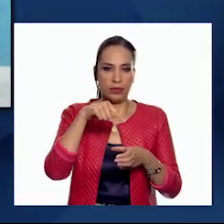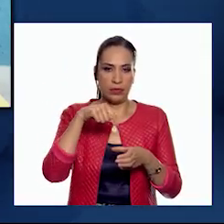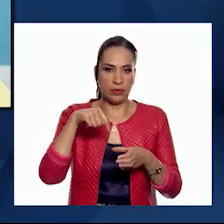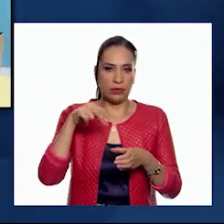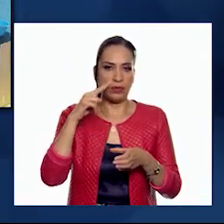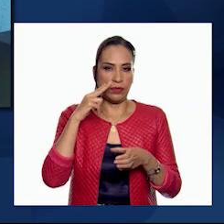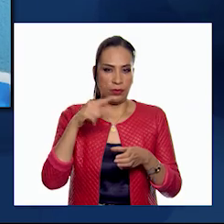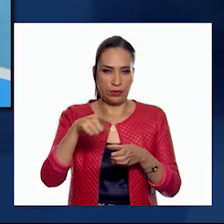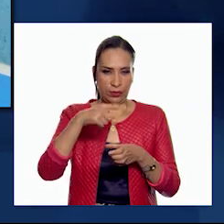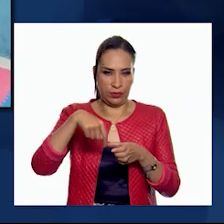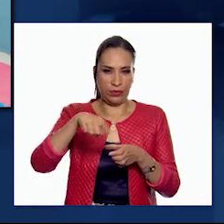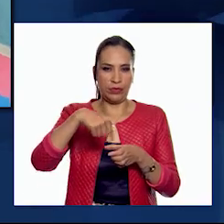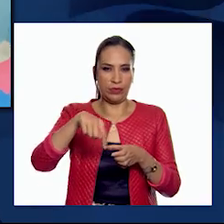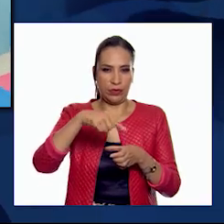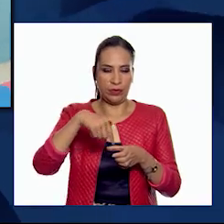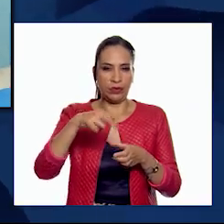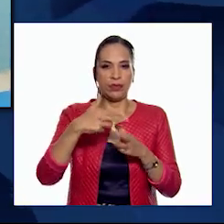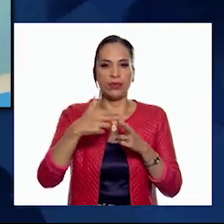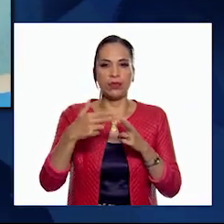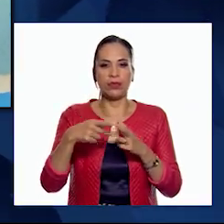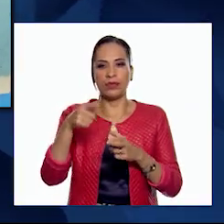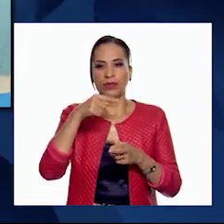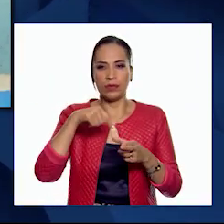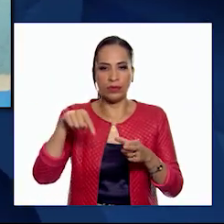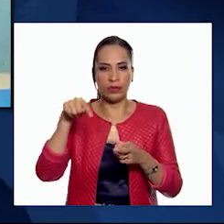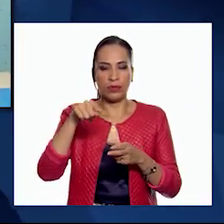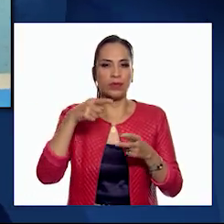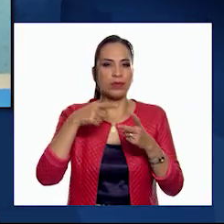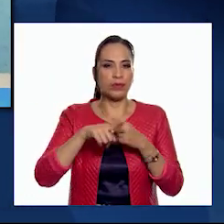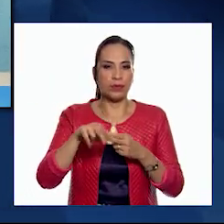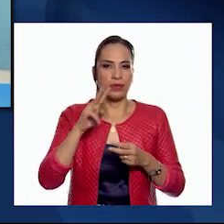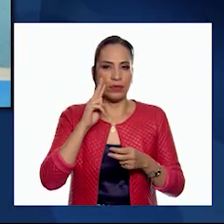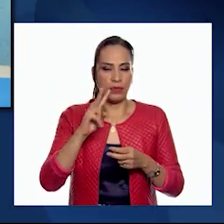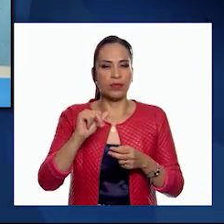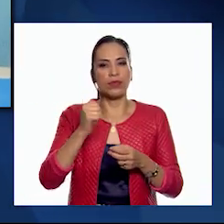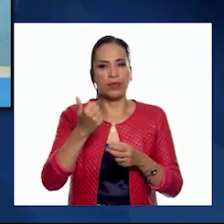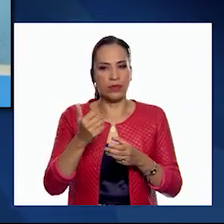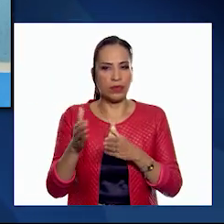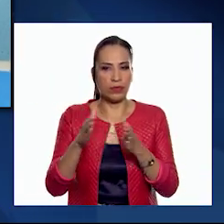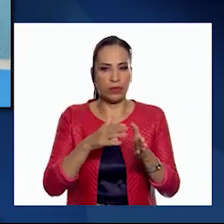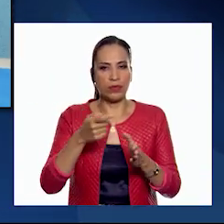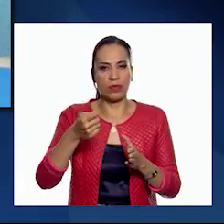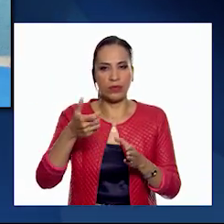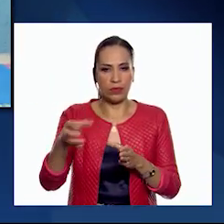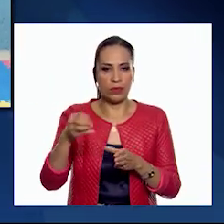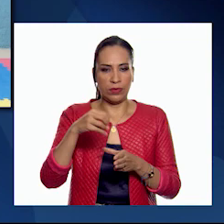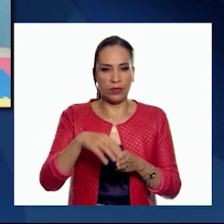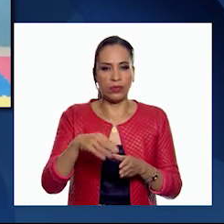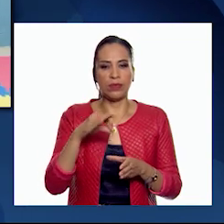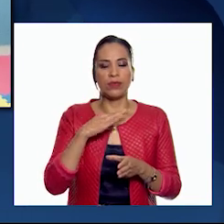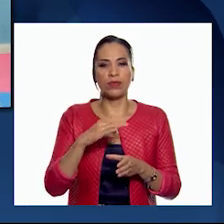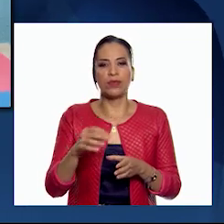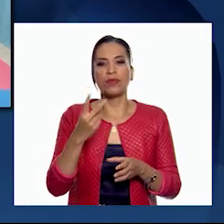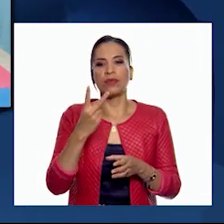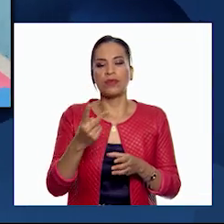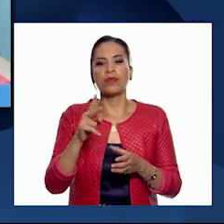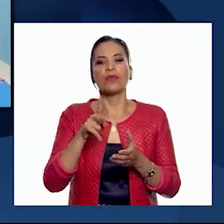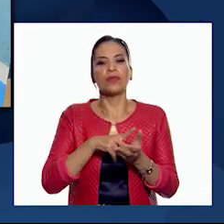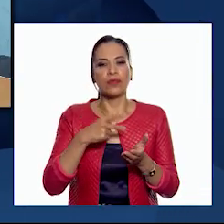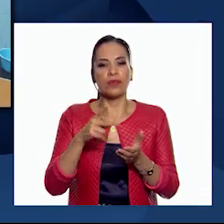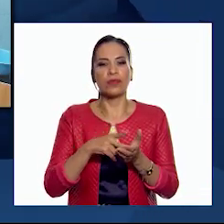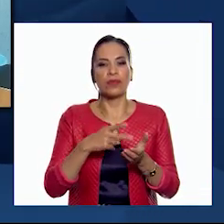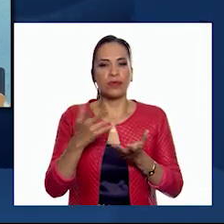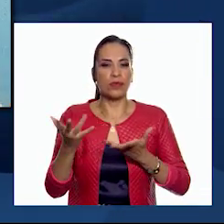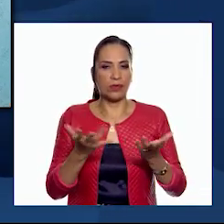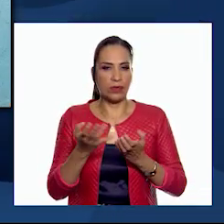movimiento remolino hasta volver al punto inicial para tomar la siguiente canica. Colocar ambas y repetir